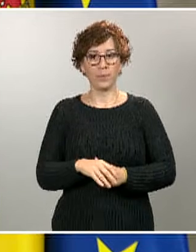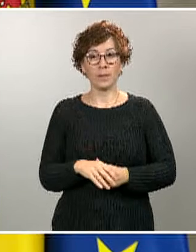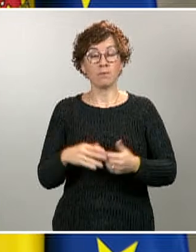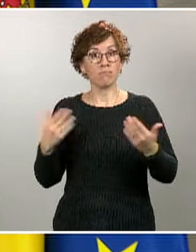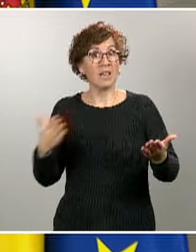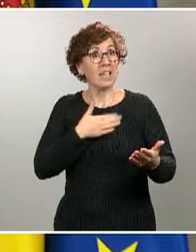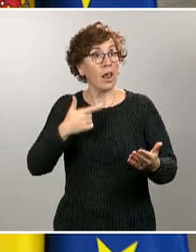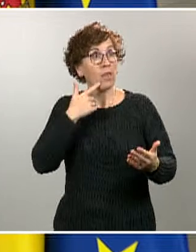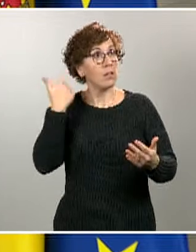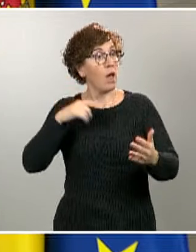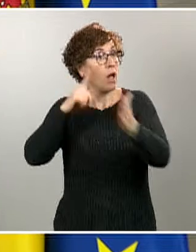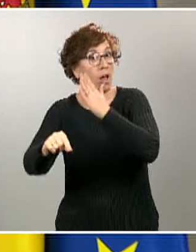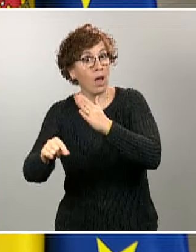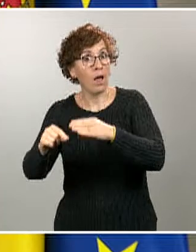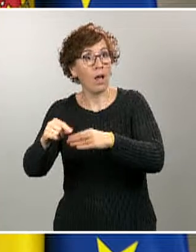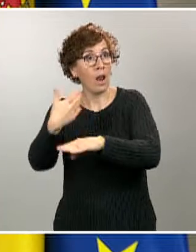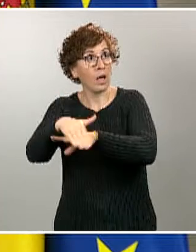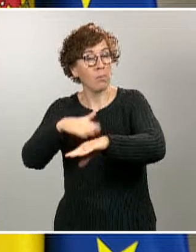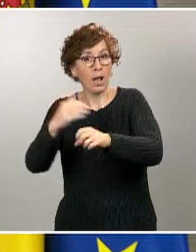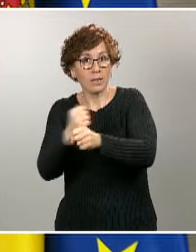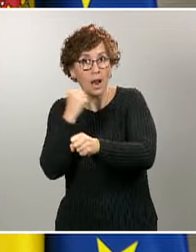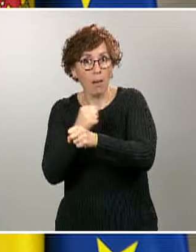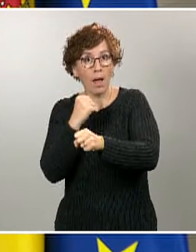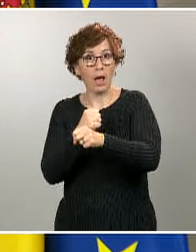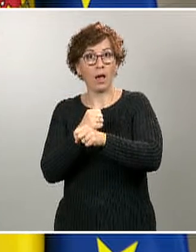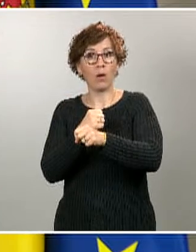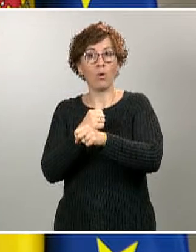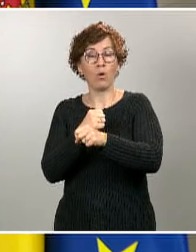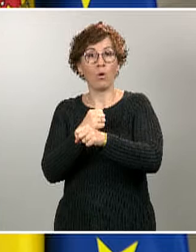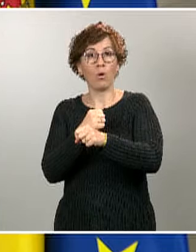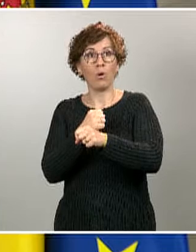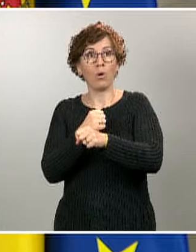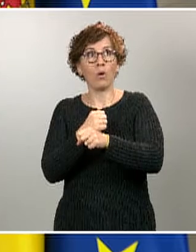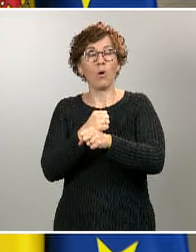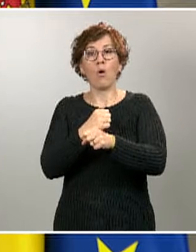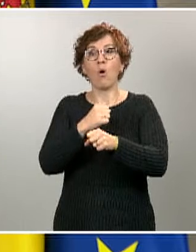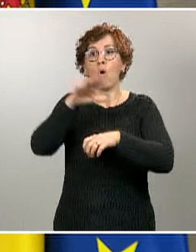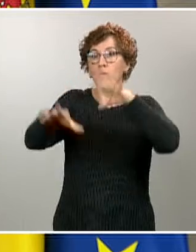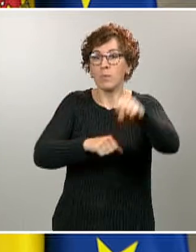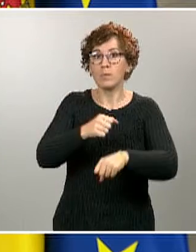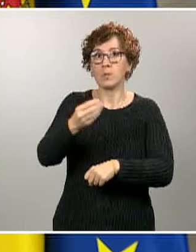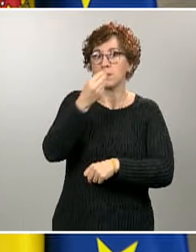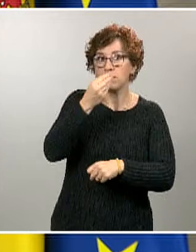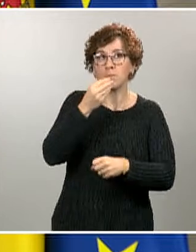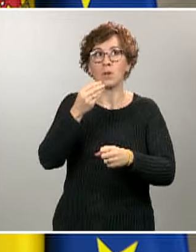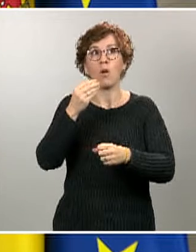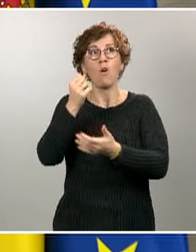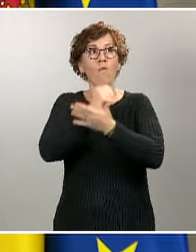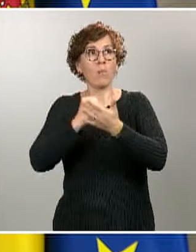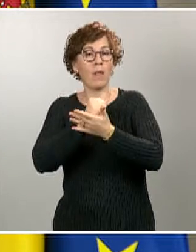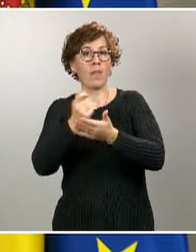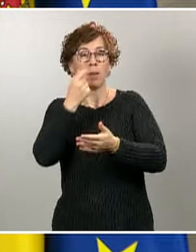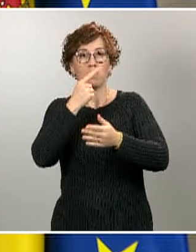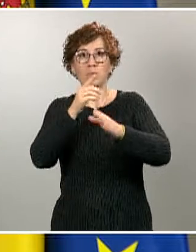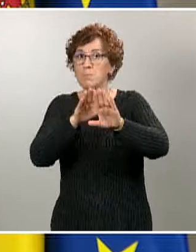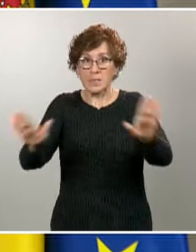para ir al trabajo, para dotarnos de elementos esenciales como la limitación o los medicamentos y para nada más. Sabemos que es un sacrificio,